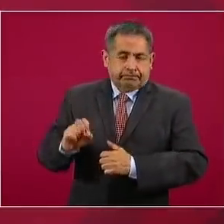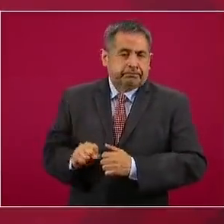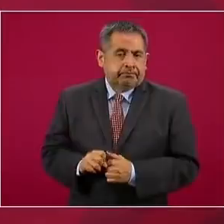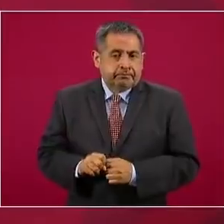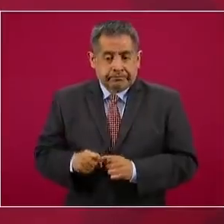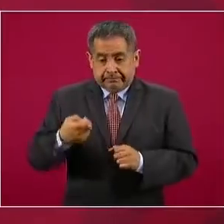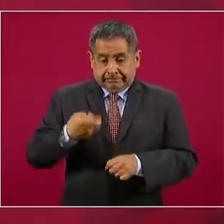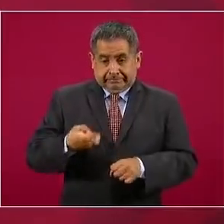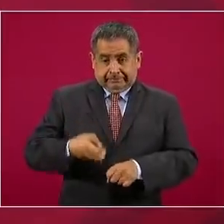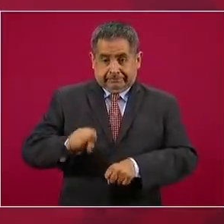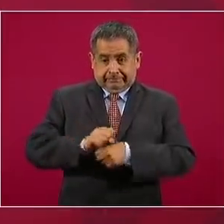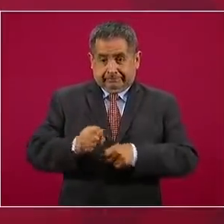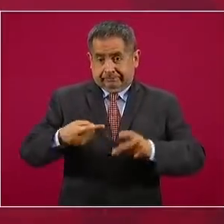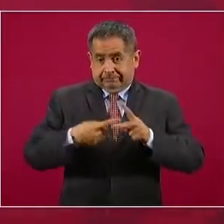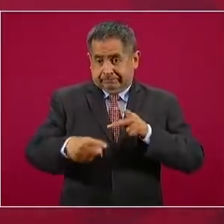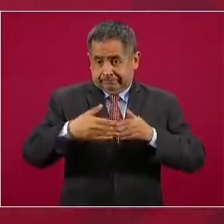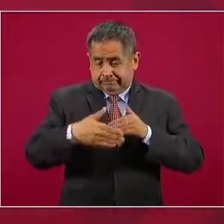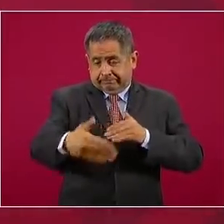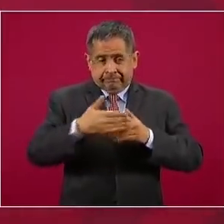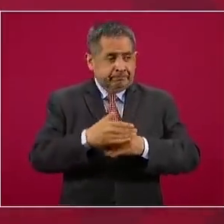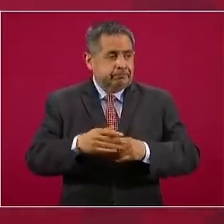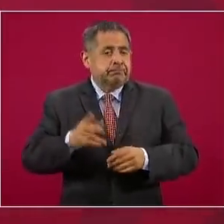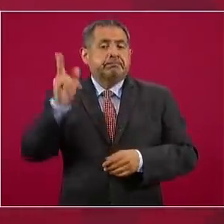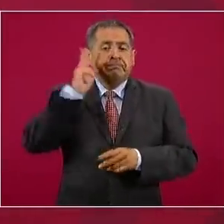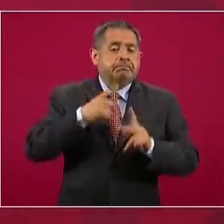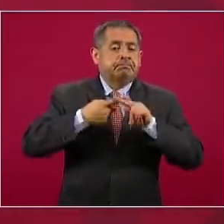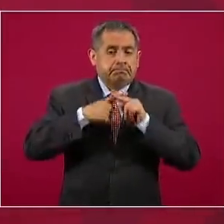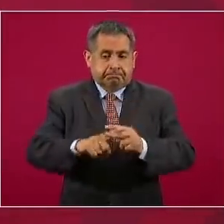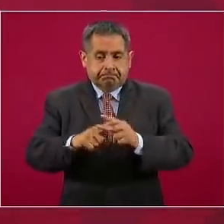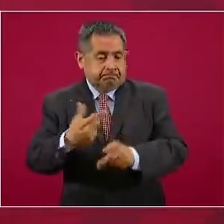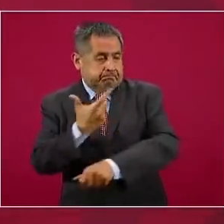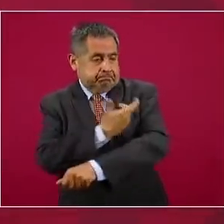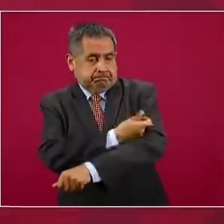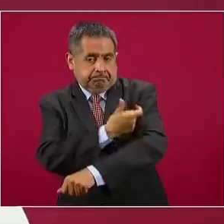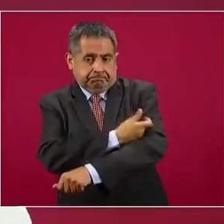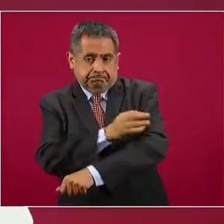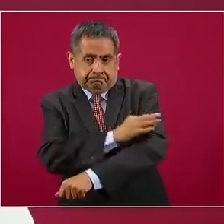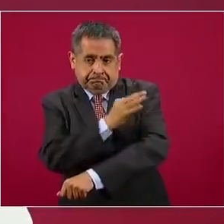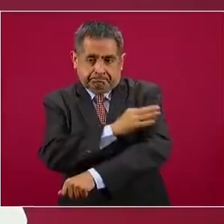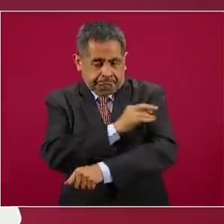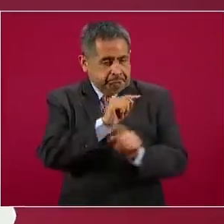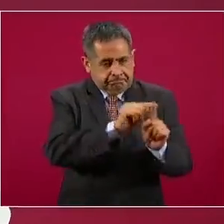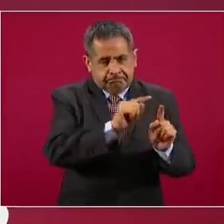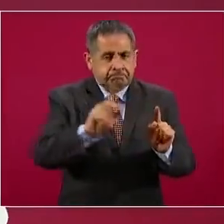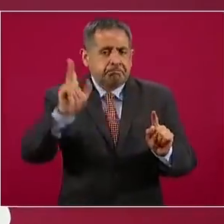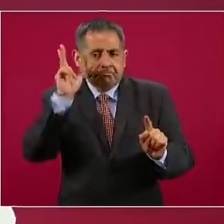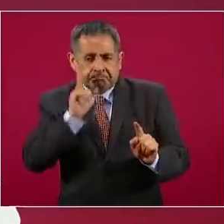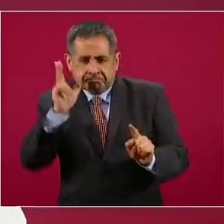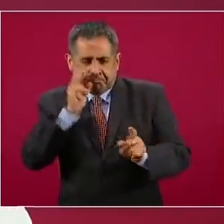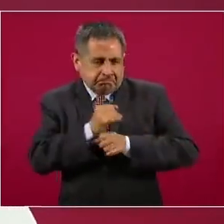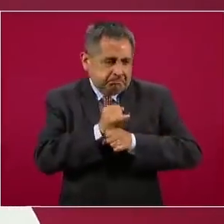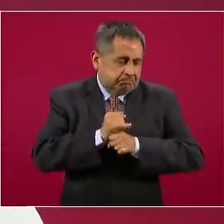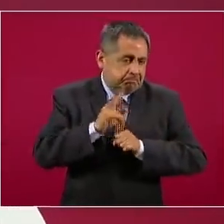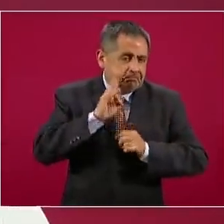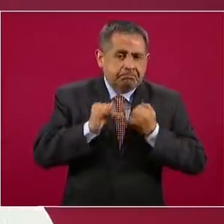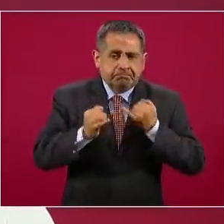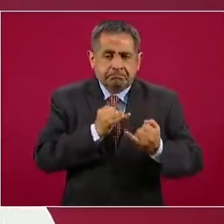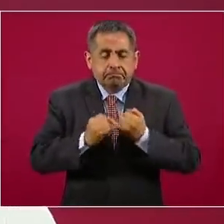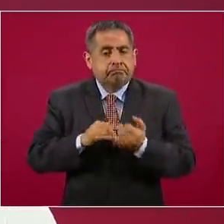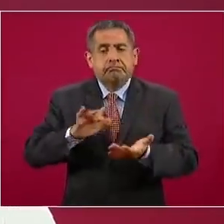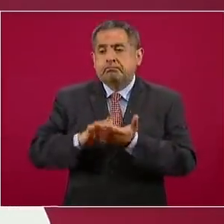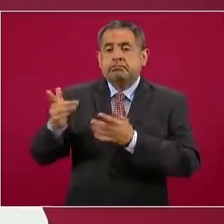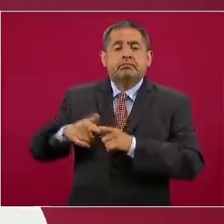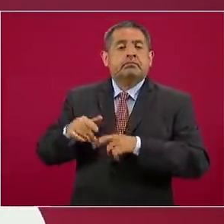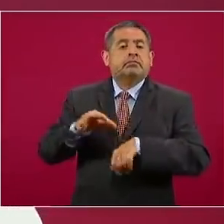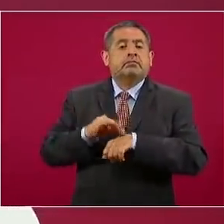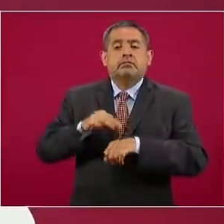comienzo del ensayo clínico. Quisiera reconocer la extraordinaria labor profesional y expedita del doctor José